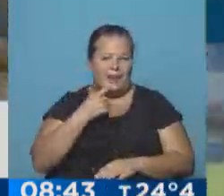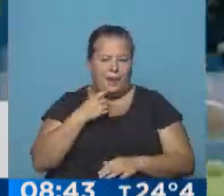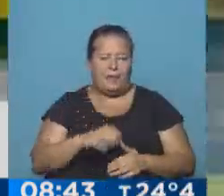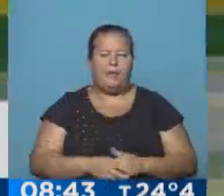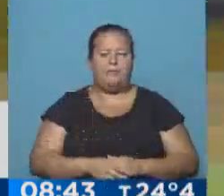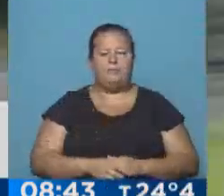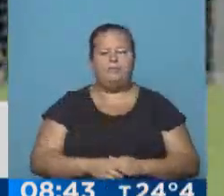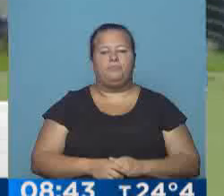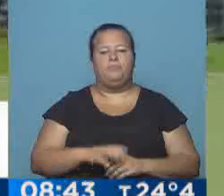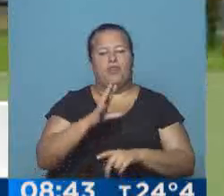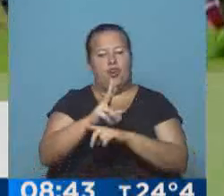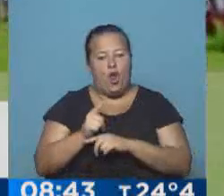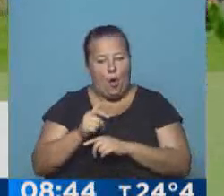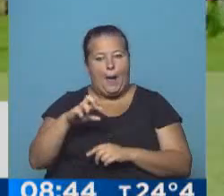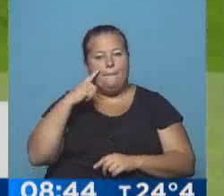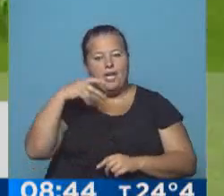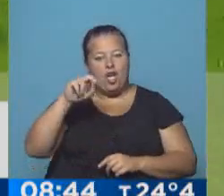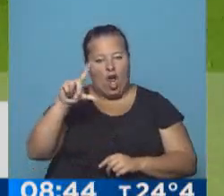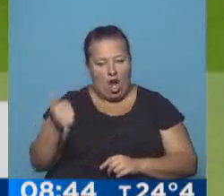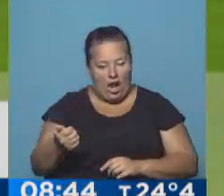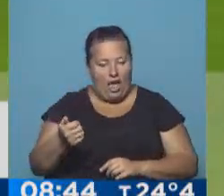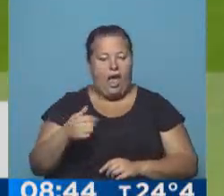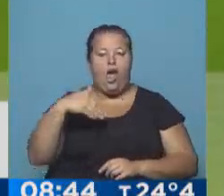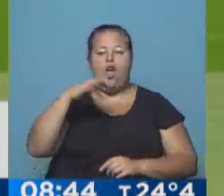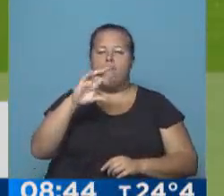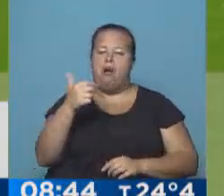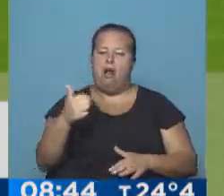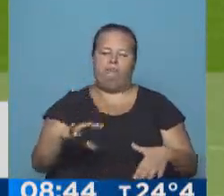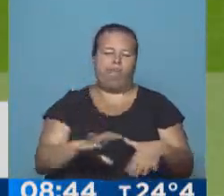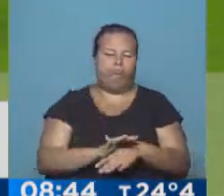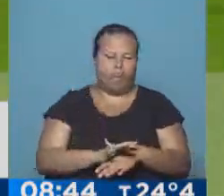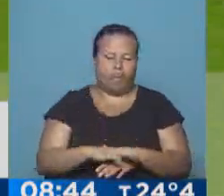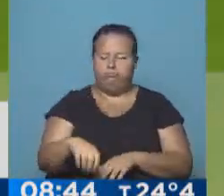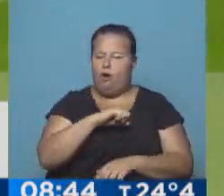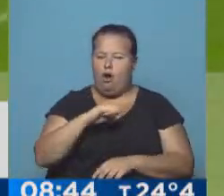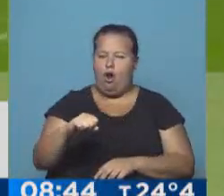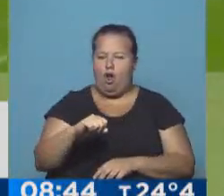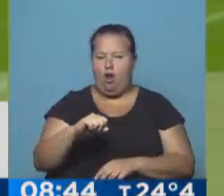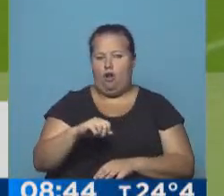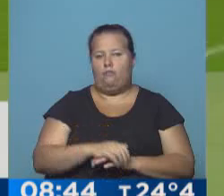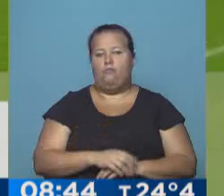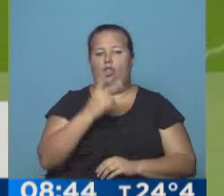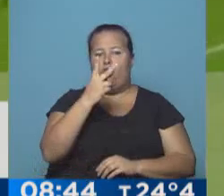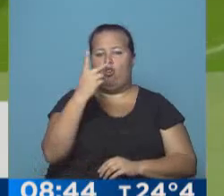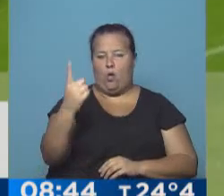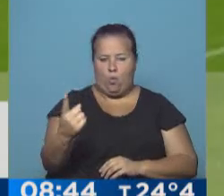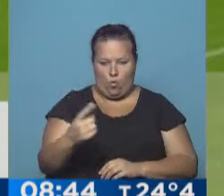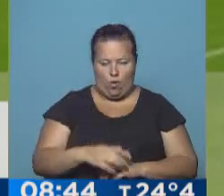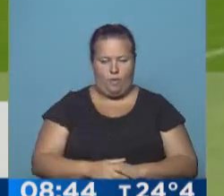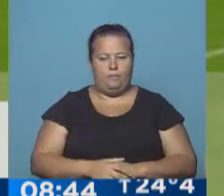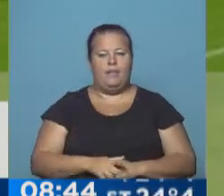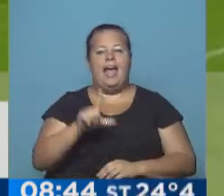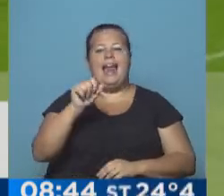Se la robaron a Pinola y Mora, con mucha categoría, definió poniendo el 2 a 1.